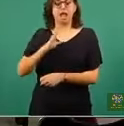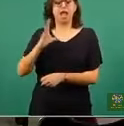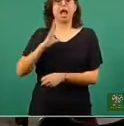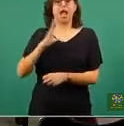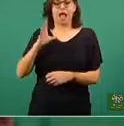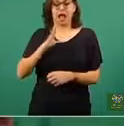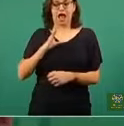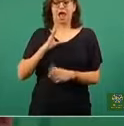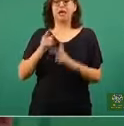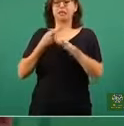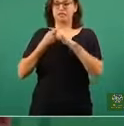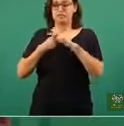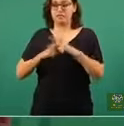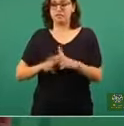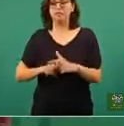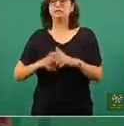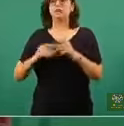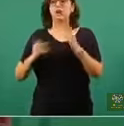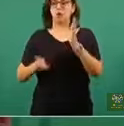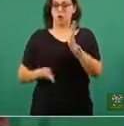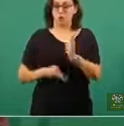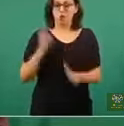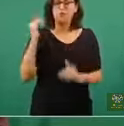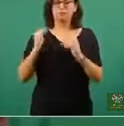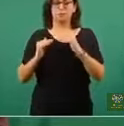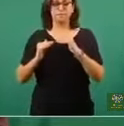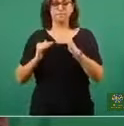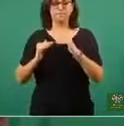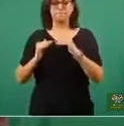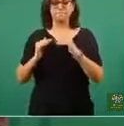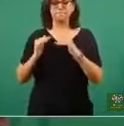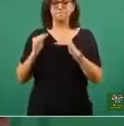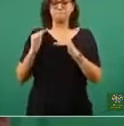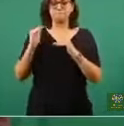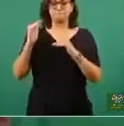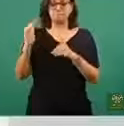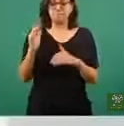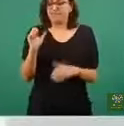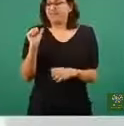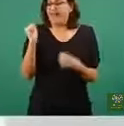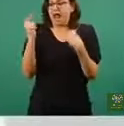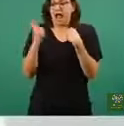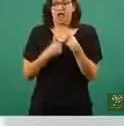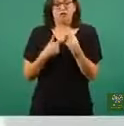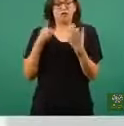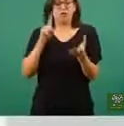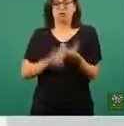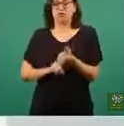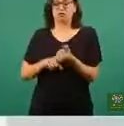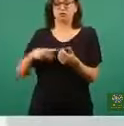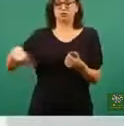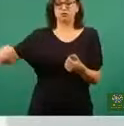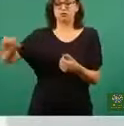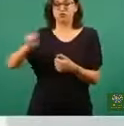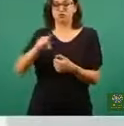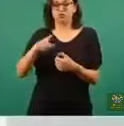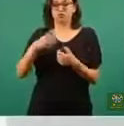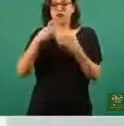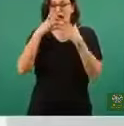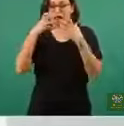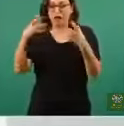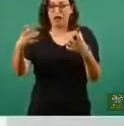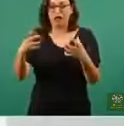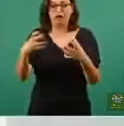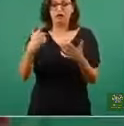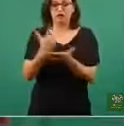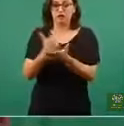epidémico en este momento, o está generando un impacto en la salud de las personas. No, o sea, en